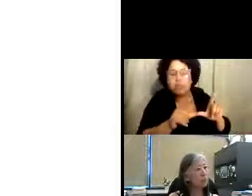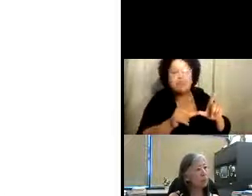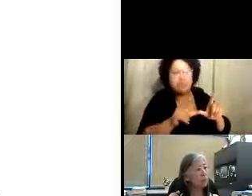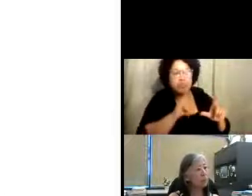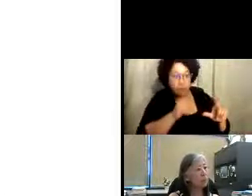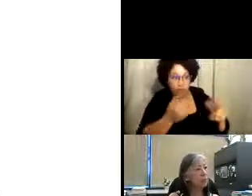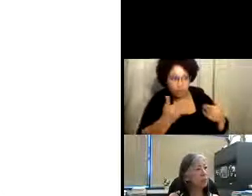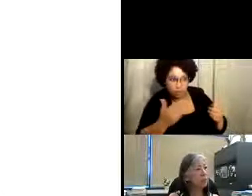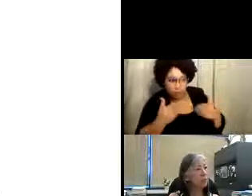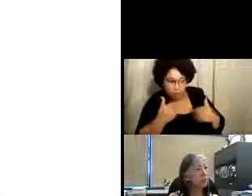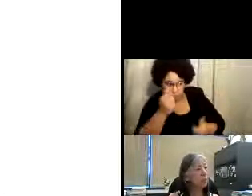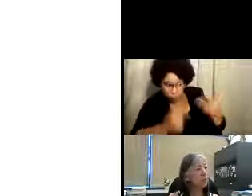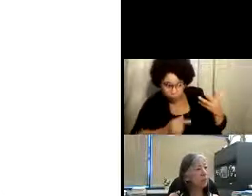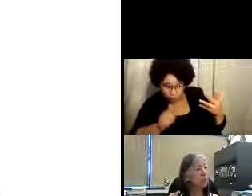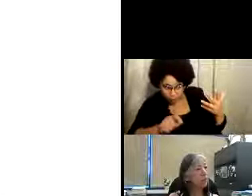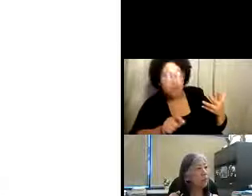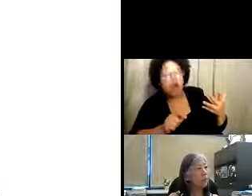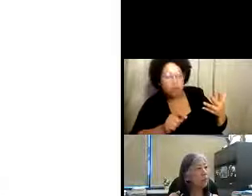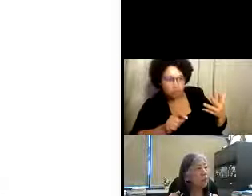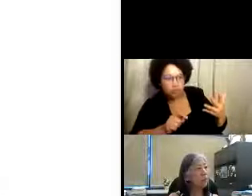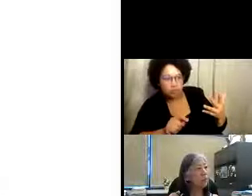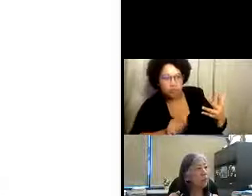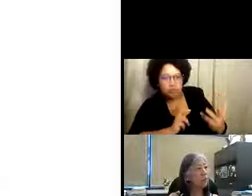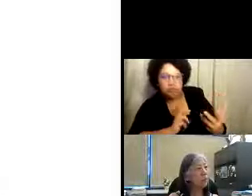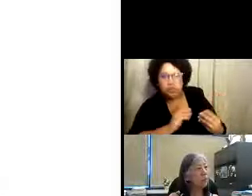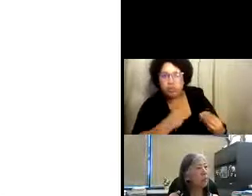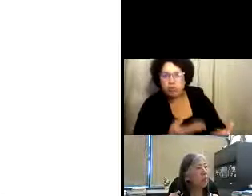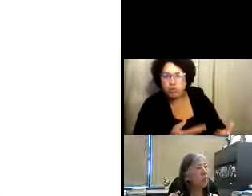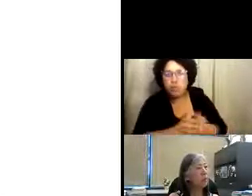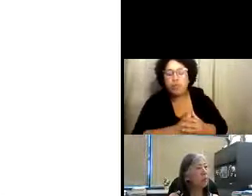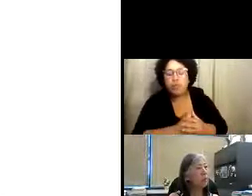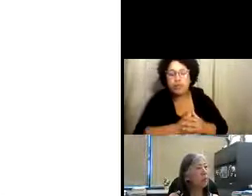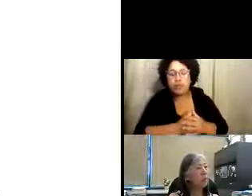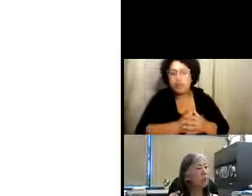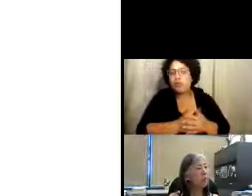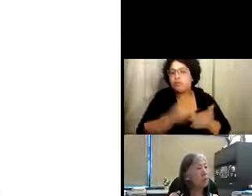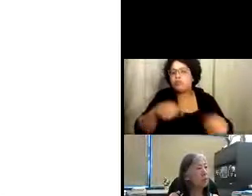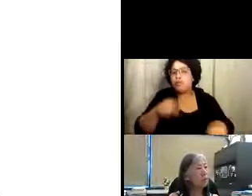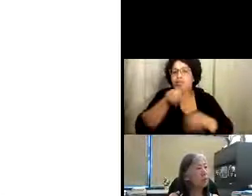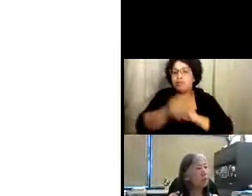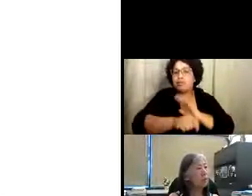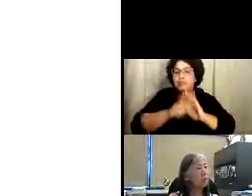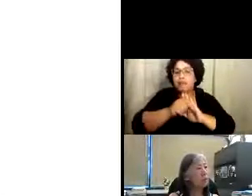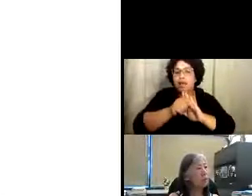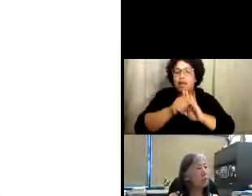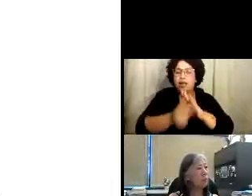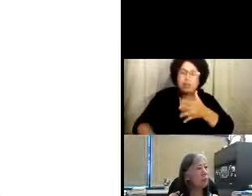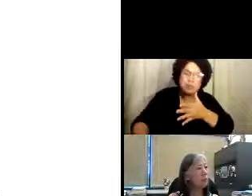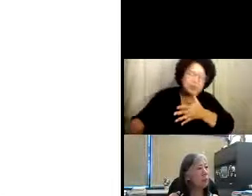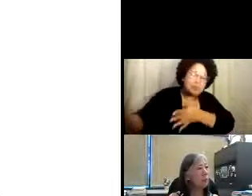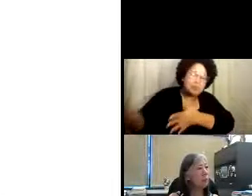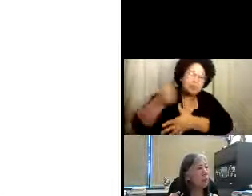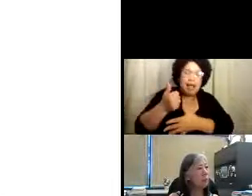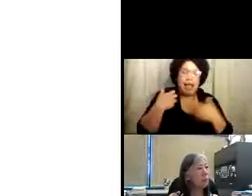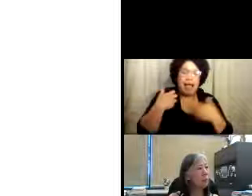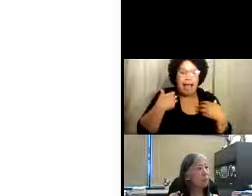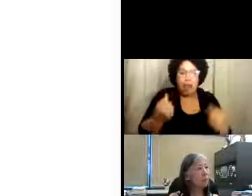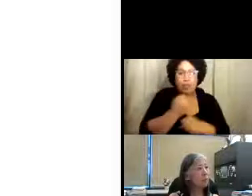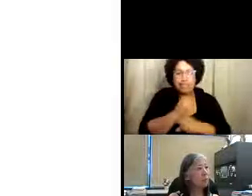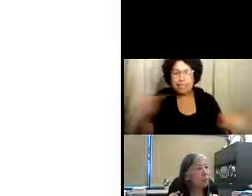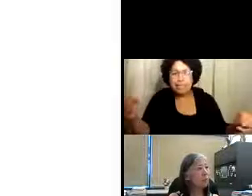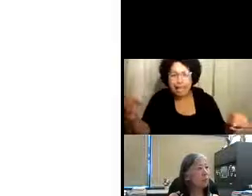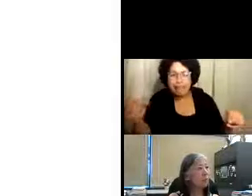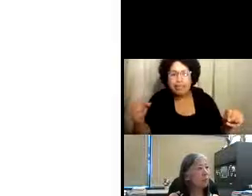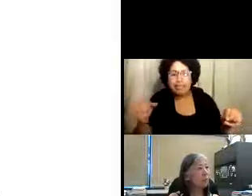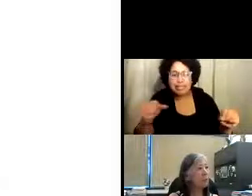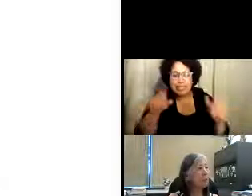peticionarios de licencia para asegurarnos que tengan todo. En cuanto hemos hecho ello, hemos continuado